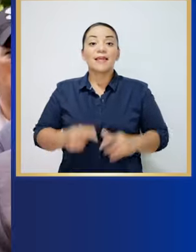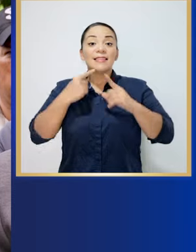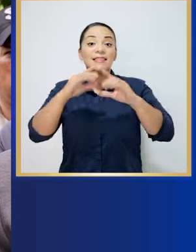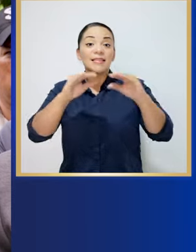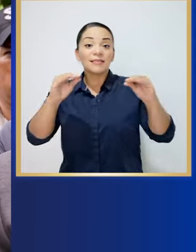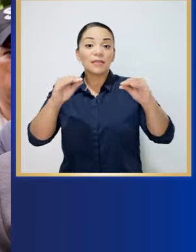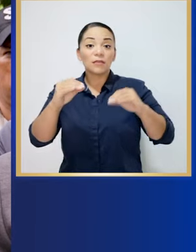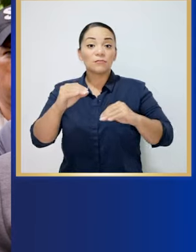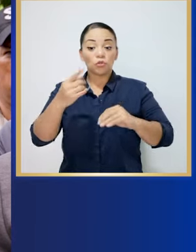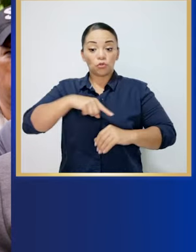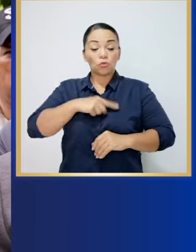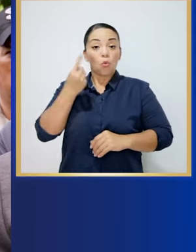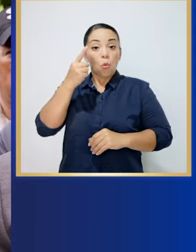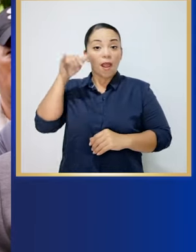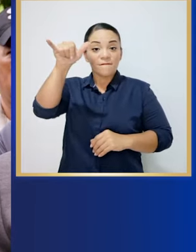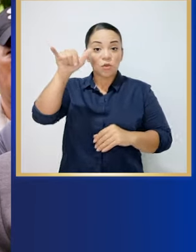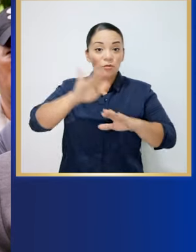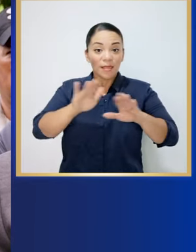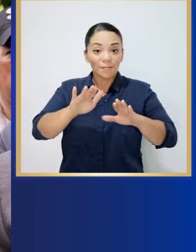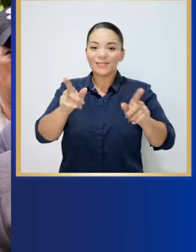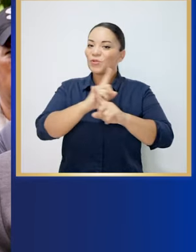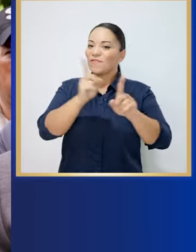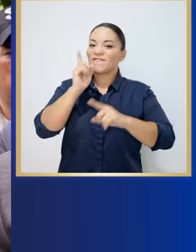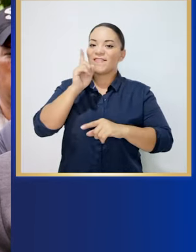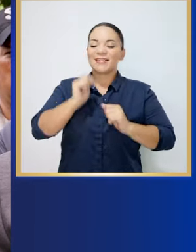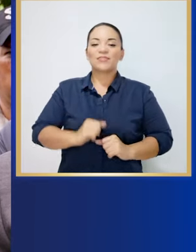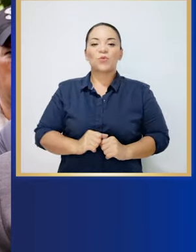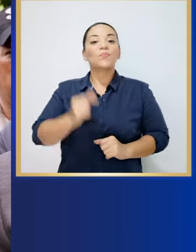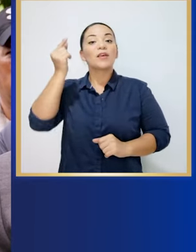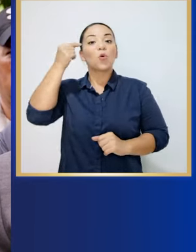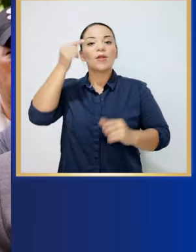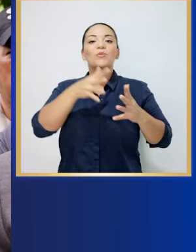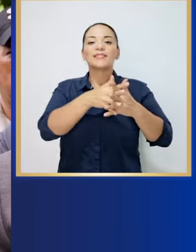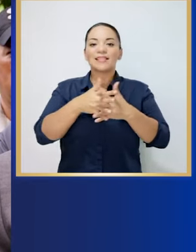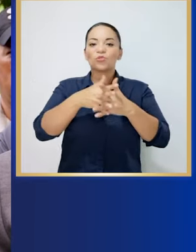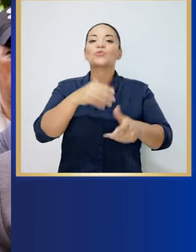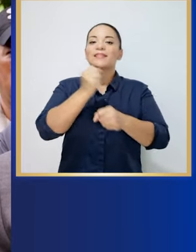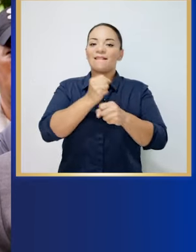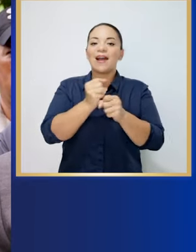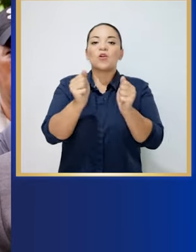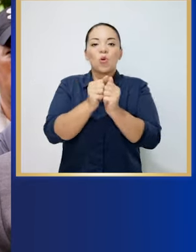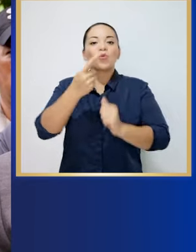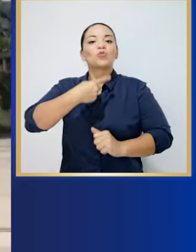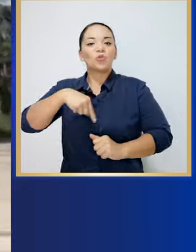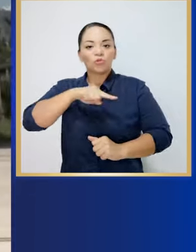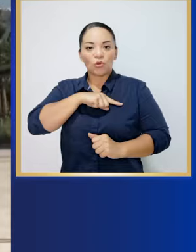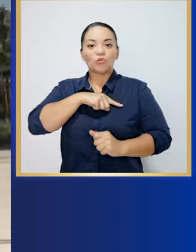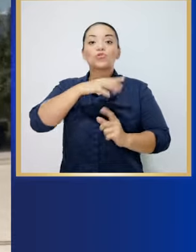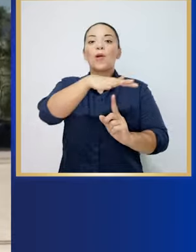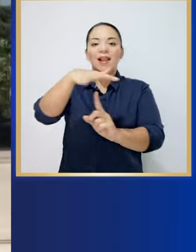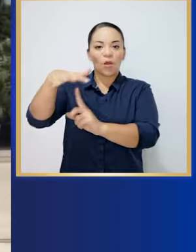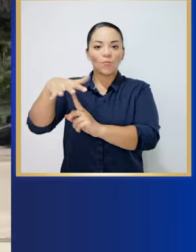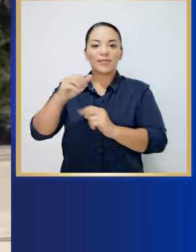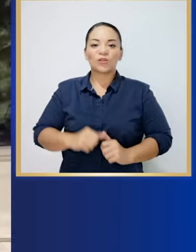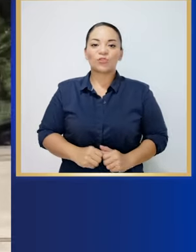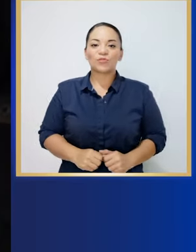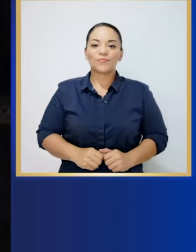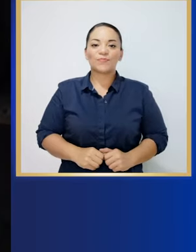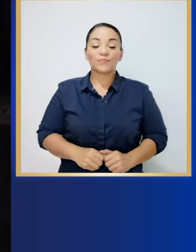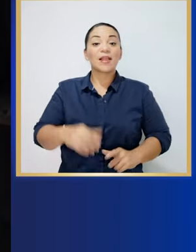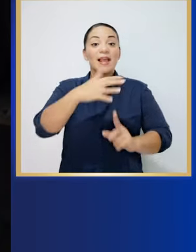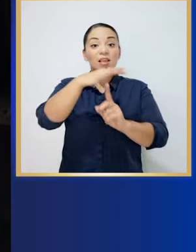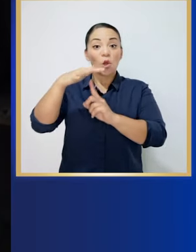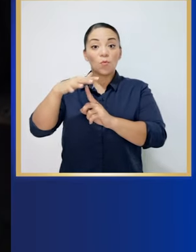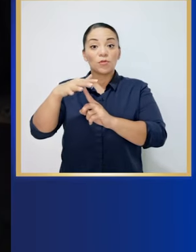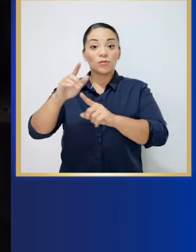Se ha dicho que solo contamos con un avión, lo cual es completamente falso. El gobierno de los Estados Unidos trabaja junto a nosotros con cinco helicópteros,